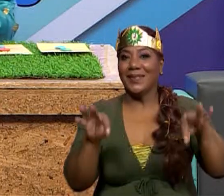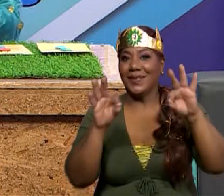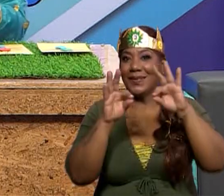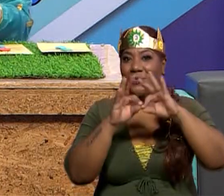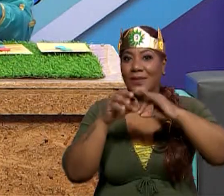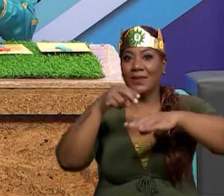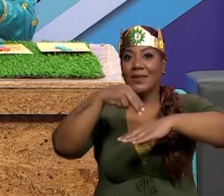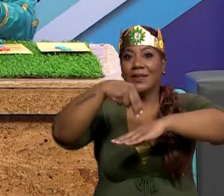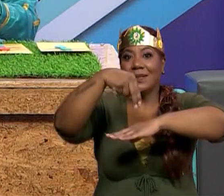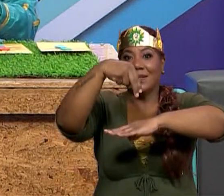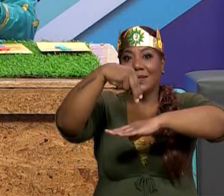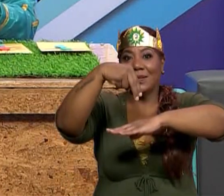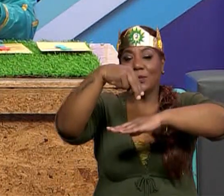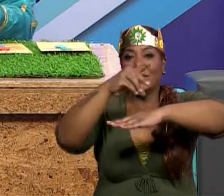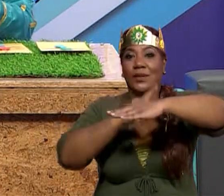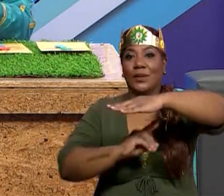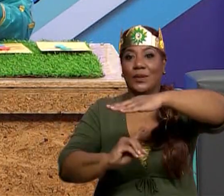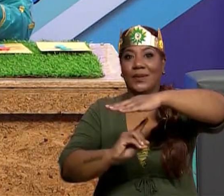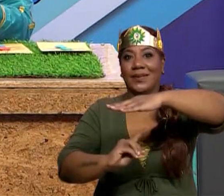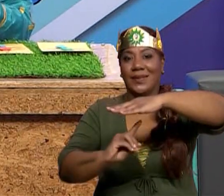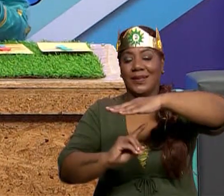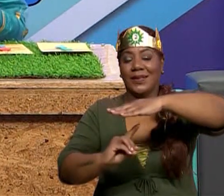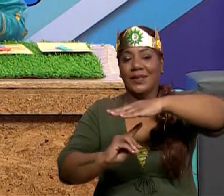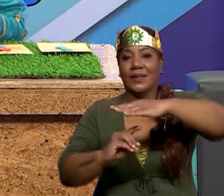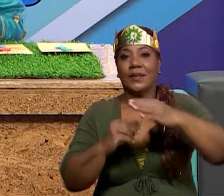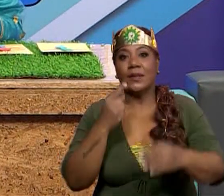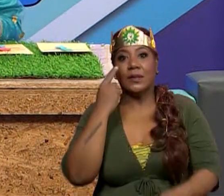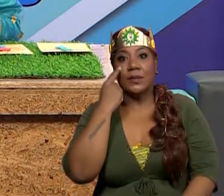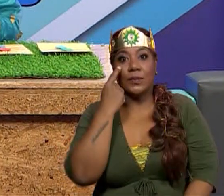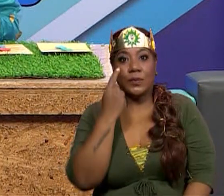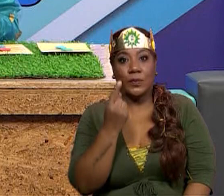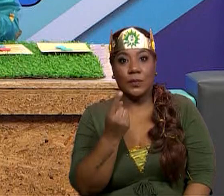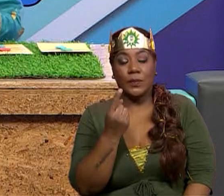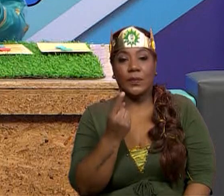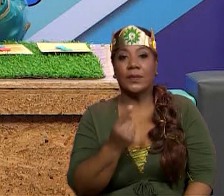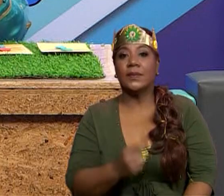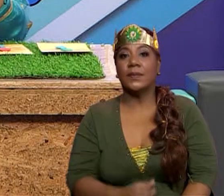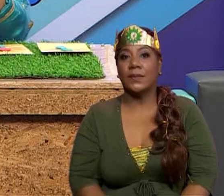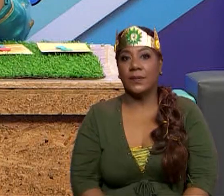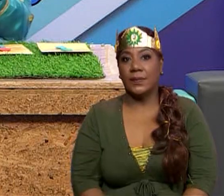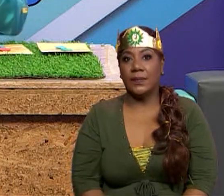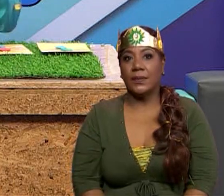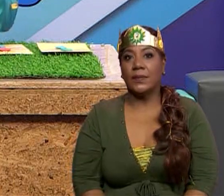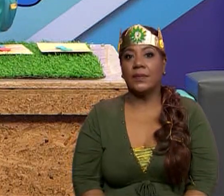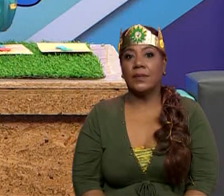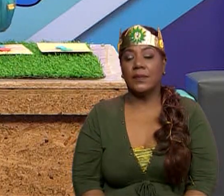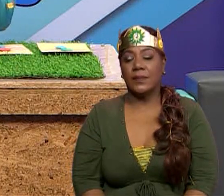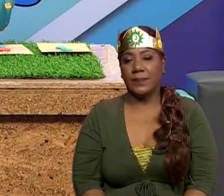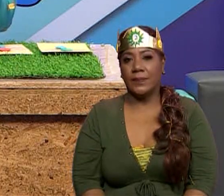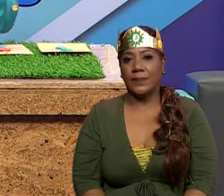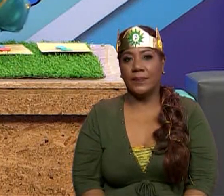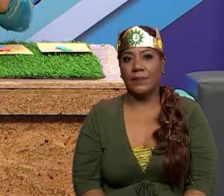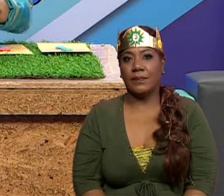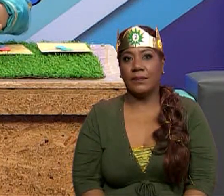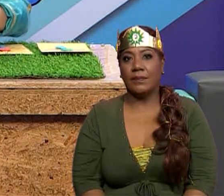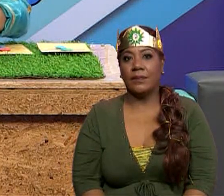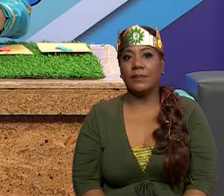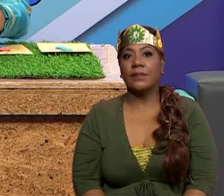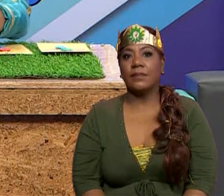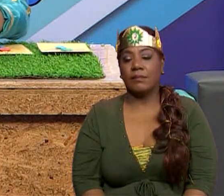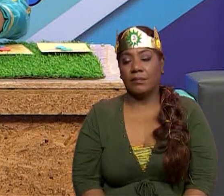que esto hay una forma para recordar que las